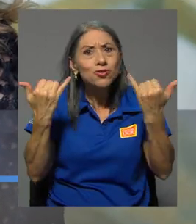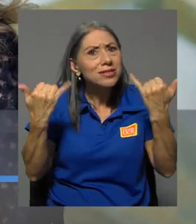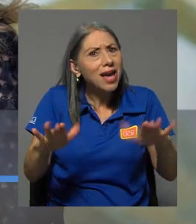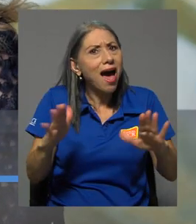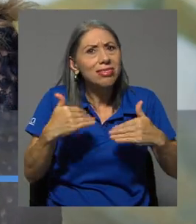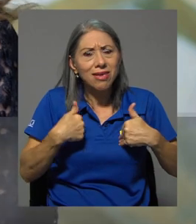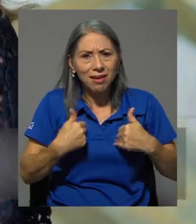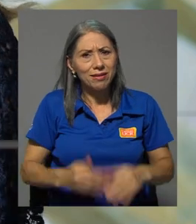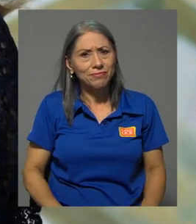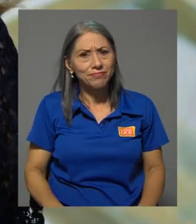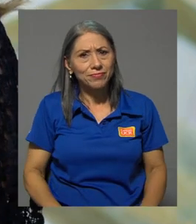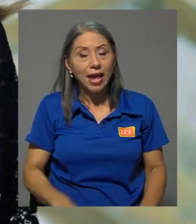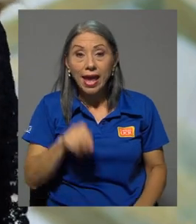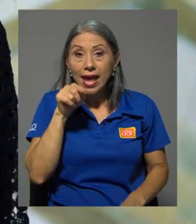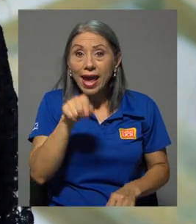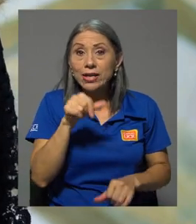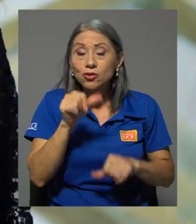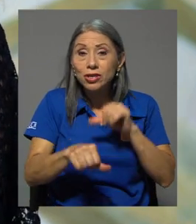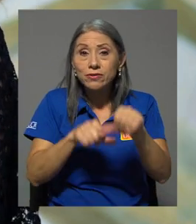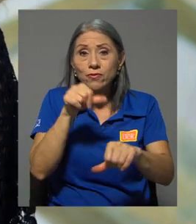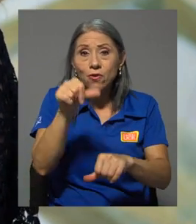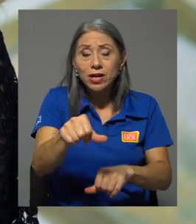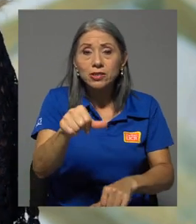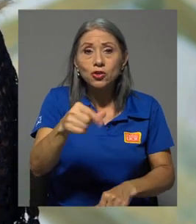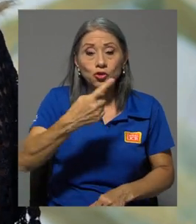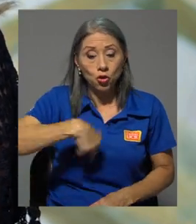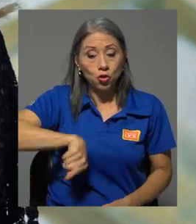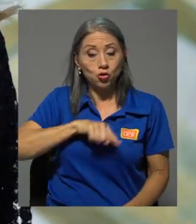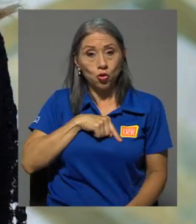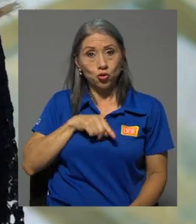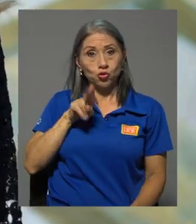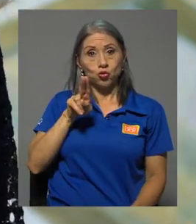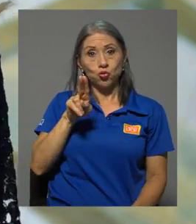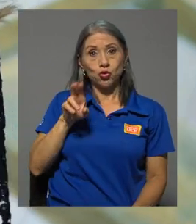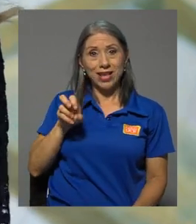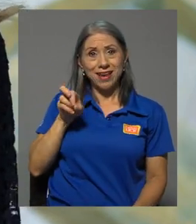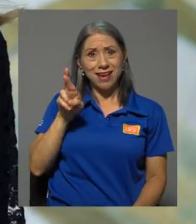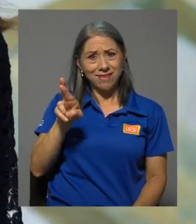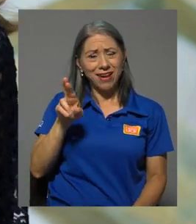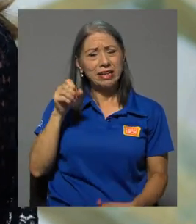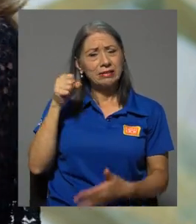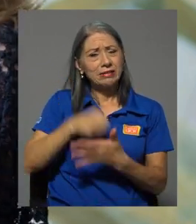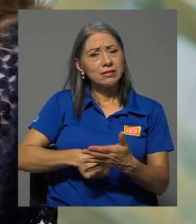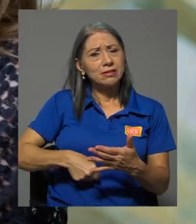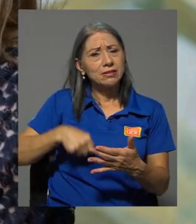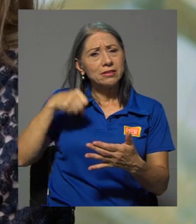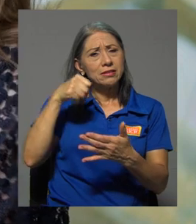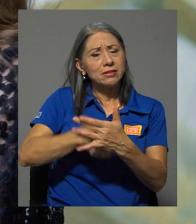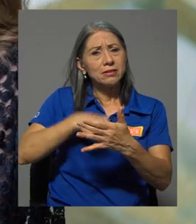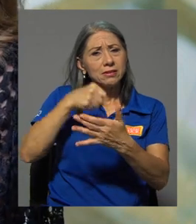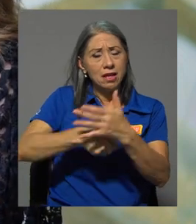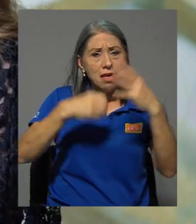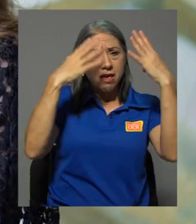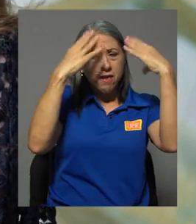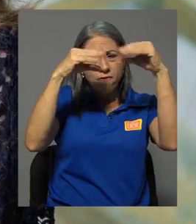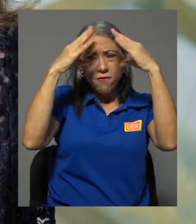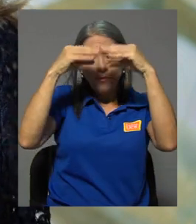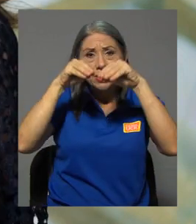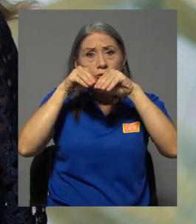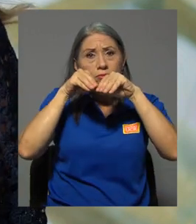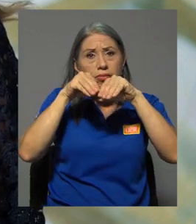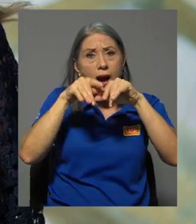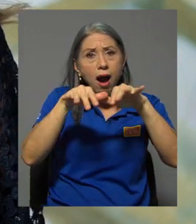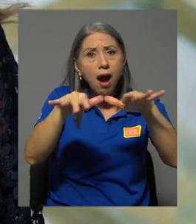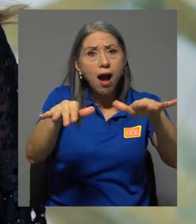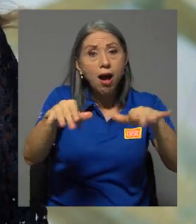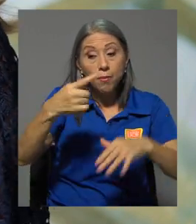Entonces, estos esfuerzos, nosotros también desde la UCR hicimos todo el esfuerzo de hacer llegar esta información, ya